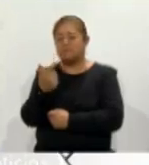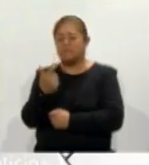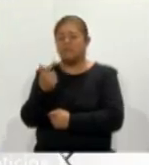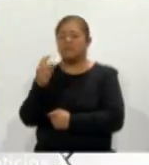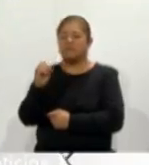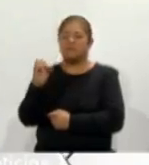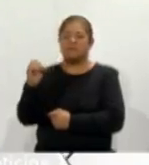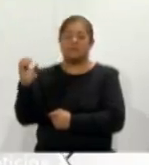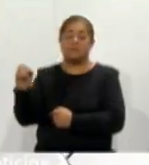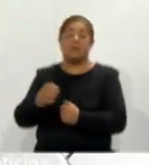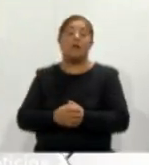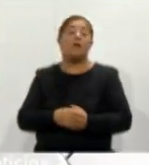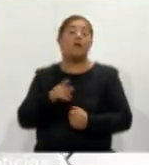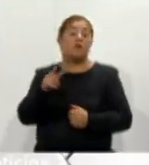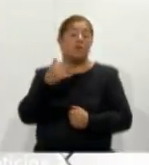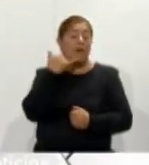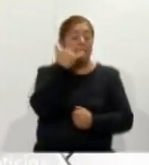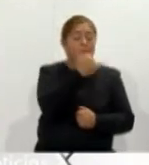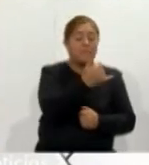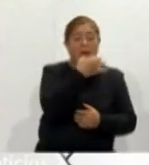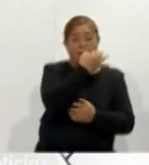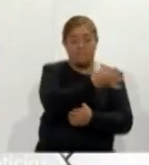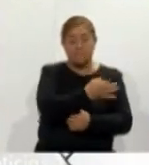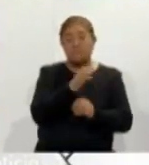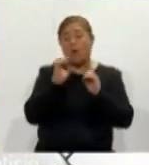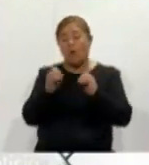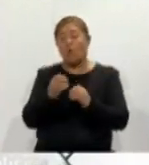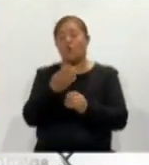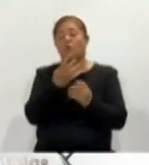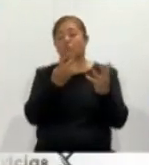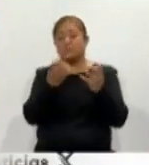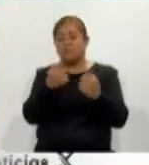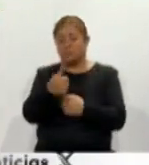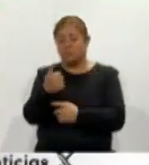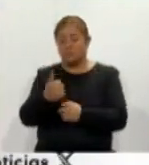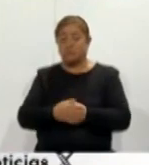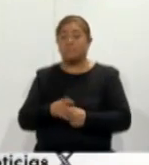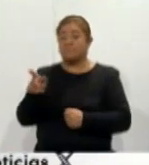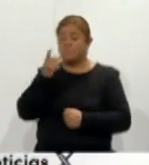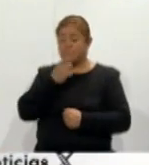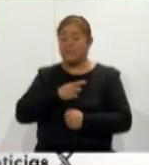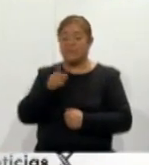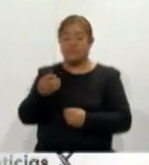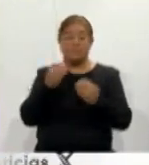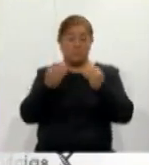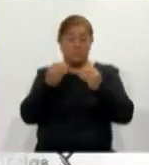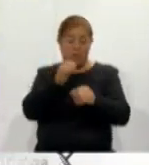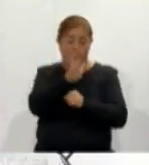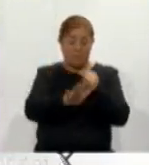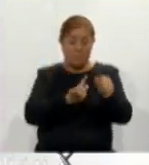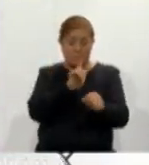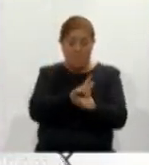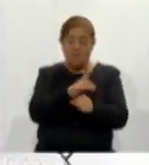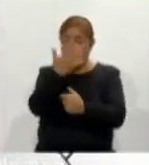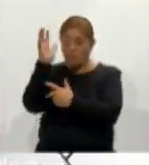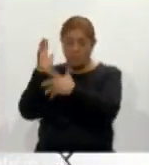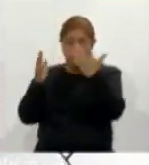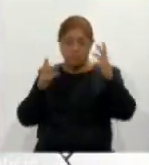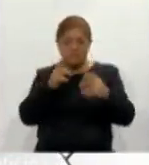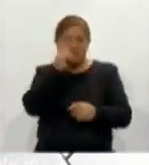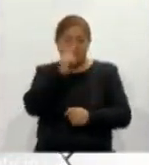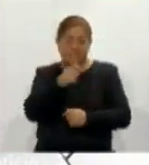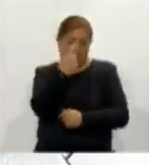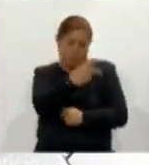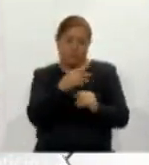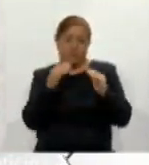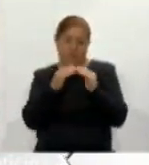Recordó que para muchas especies de vertebrados e invertebrados, el bosque representa su hábitat y territorio, por lo que un incendio en el